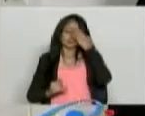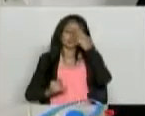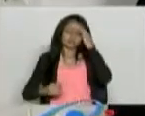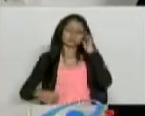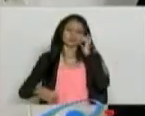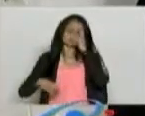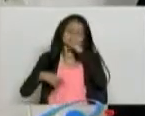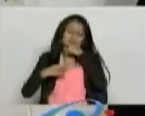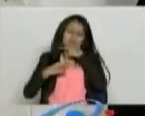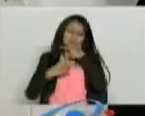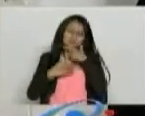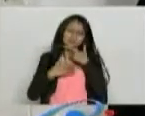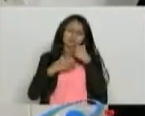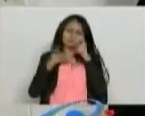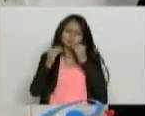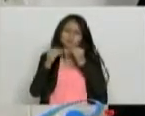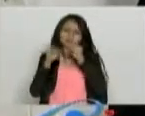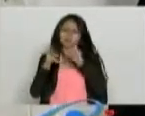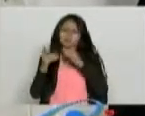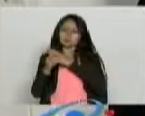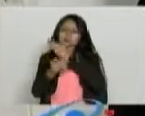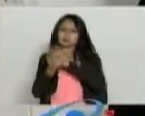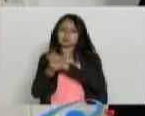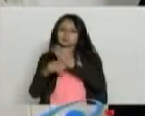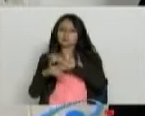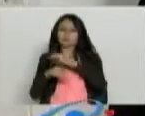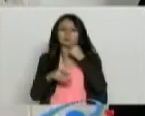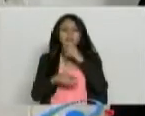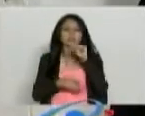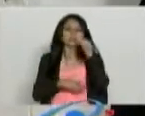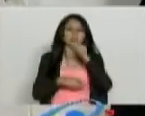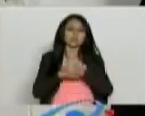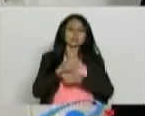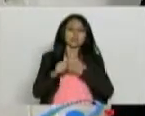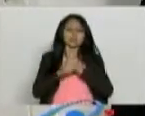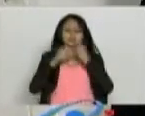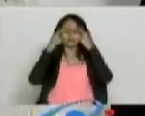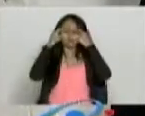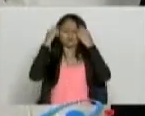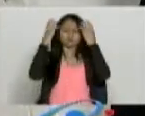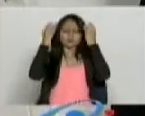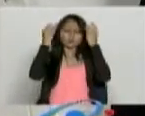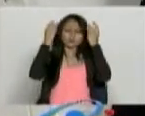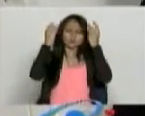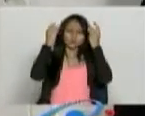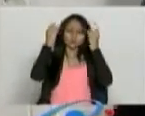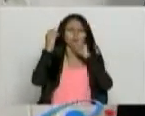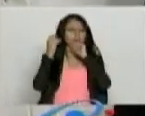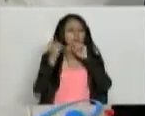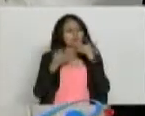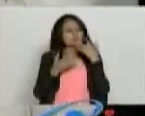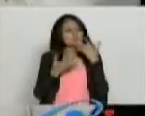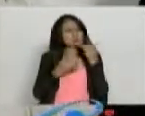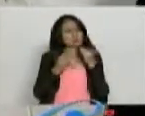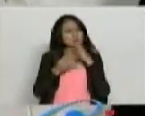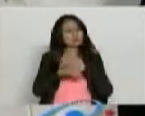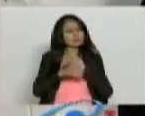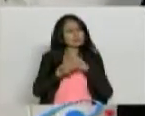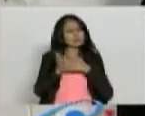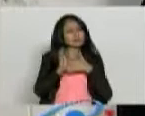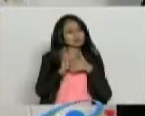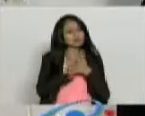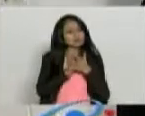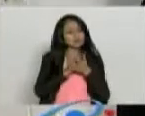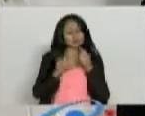muchas personas que van a la consulta, llevo 10 años con migraña. ¿Y cómo ha sido su historia? No, múltiples